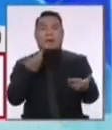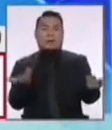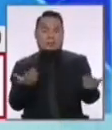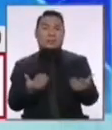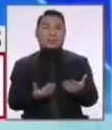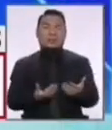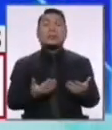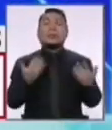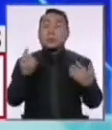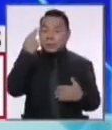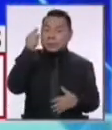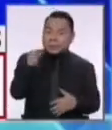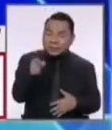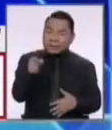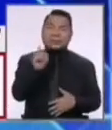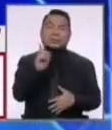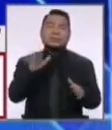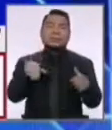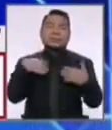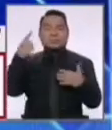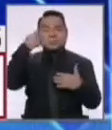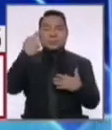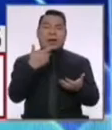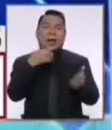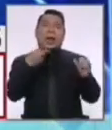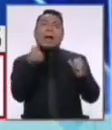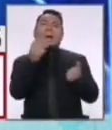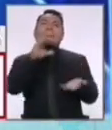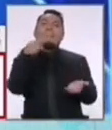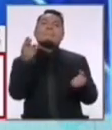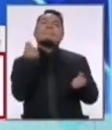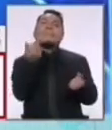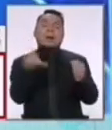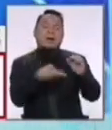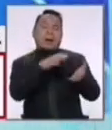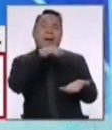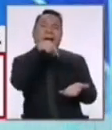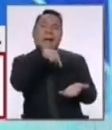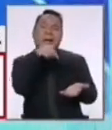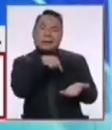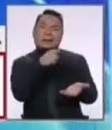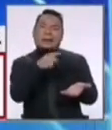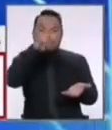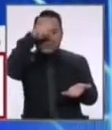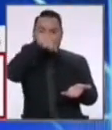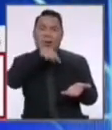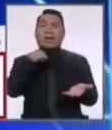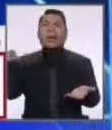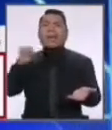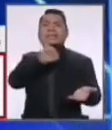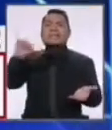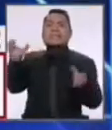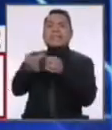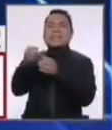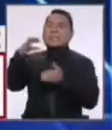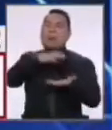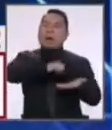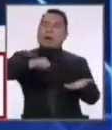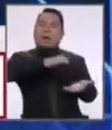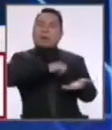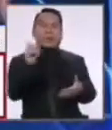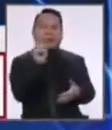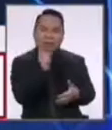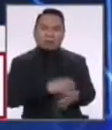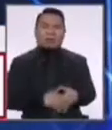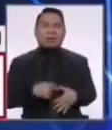la epidemia. Y para eso no podemos dilapiar los fondos del Estado. Esta es la receta de siempre la izquierda que fracasado en todas partes. Hay que hacer su chamba si la chamba es